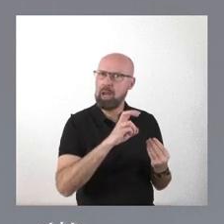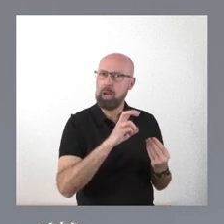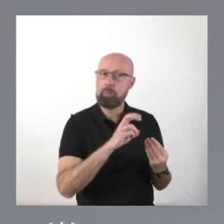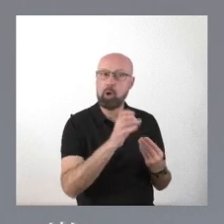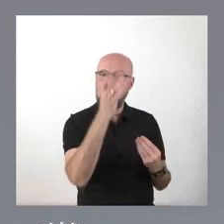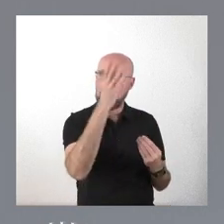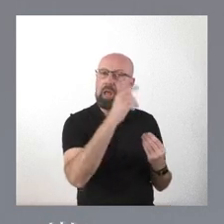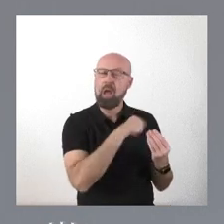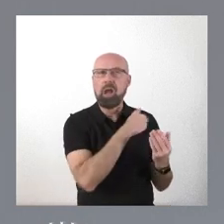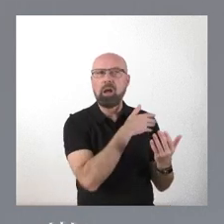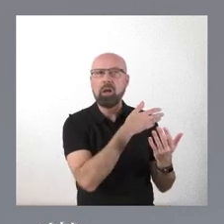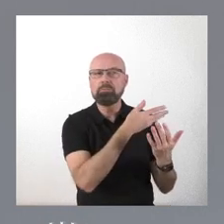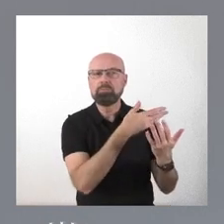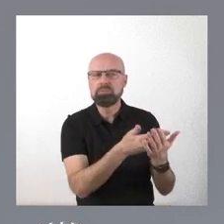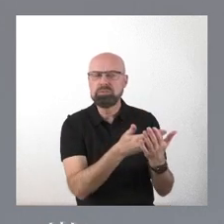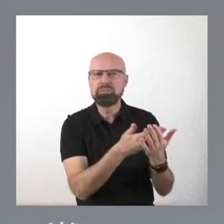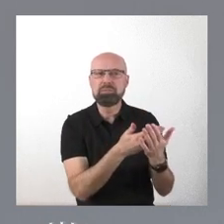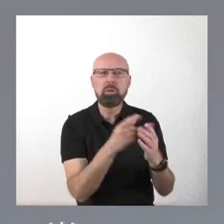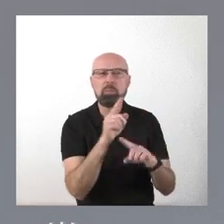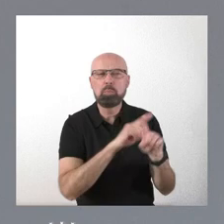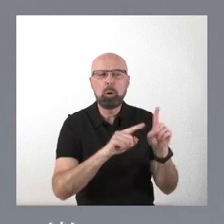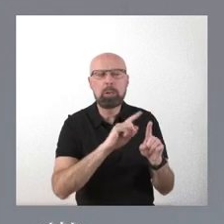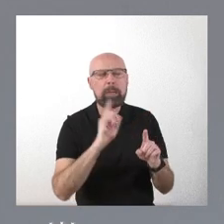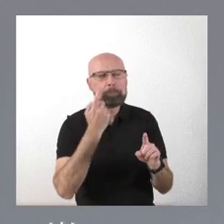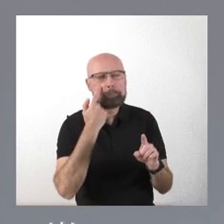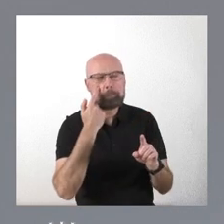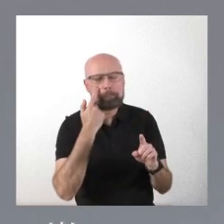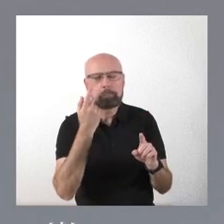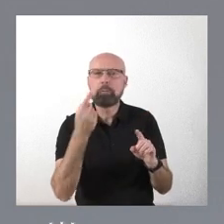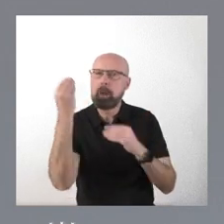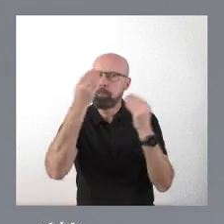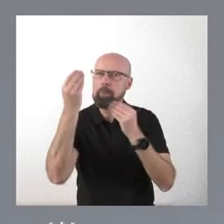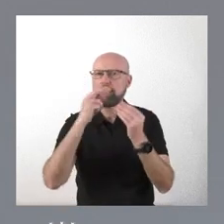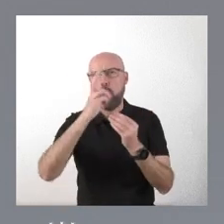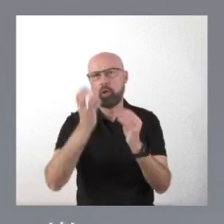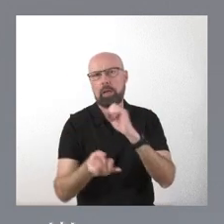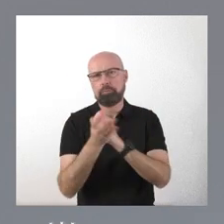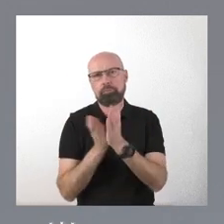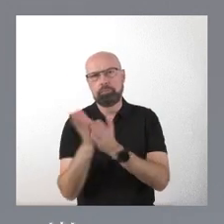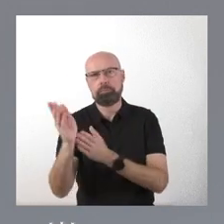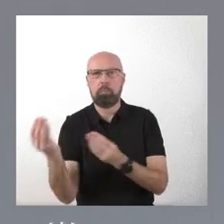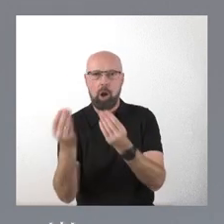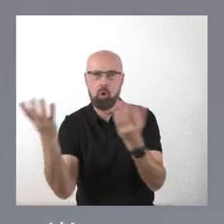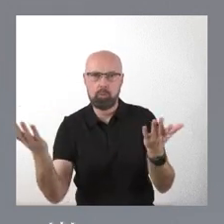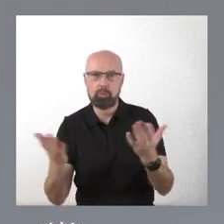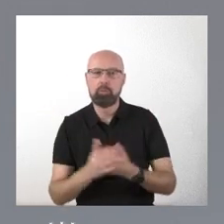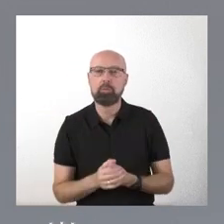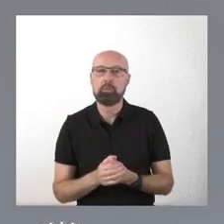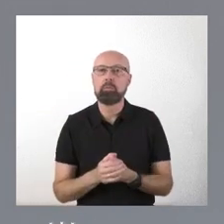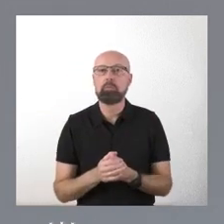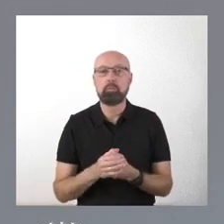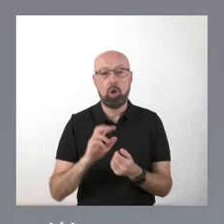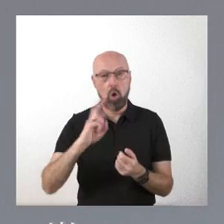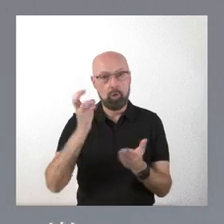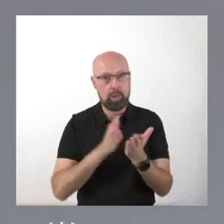porque nos parece que deja pocos recursos. Entonces, establecemos una alternativa. Y la alternativa es que